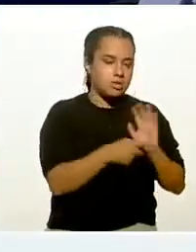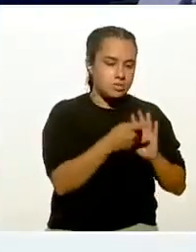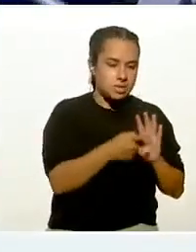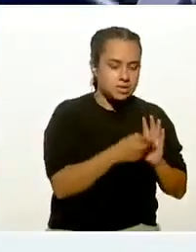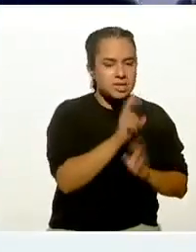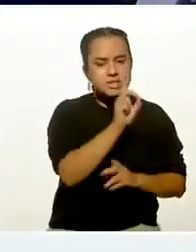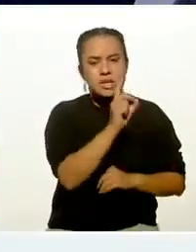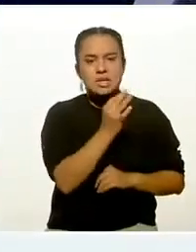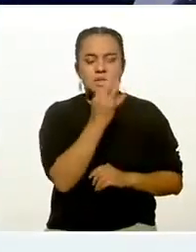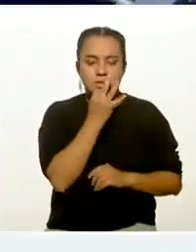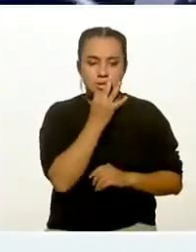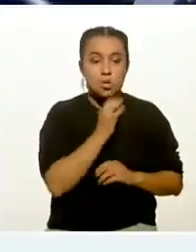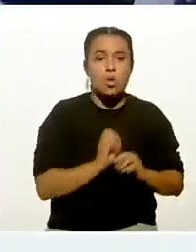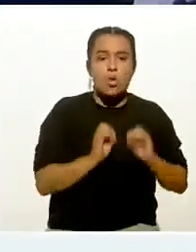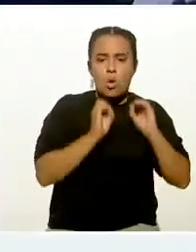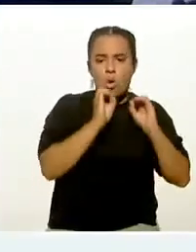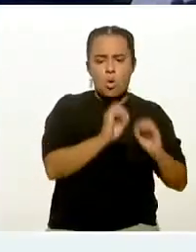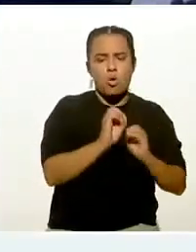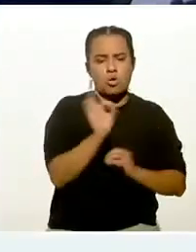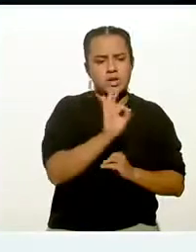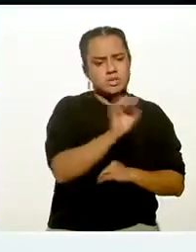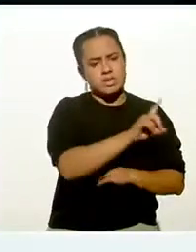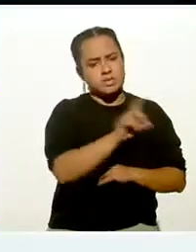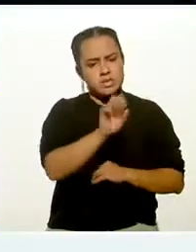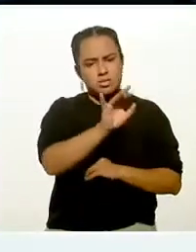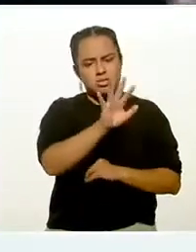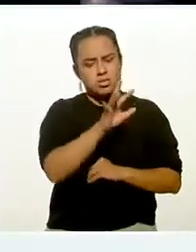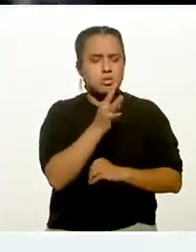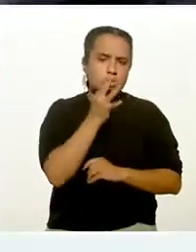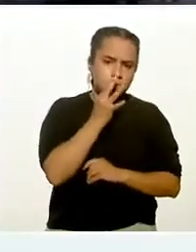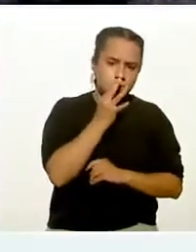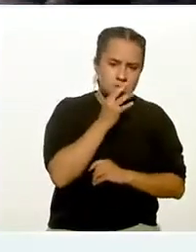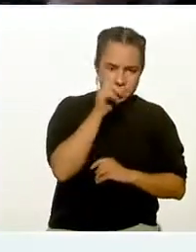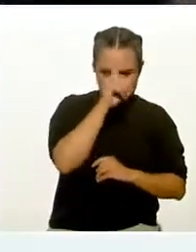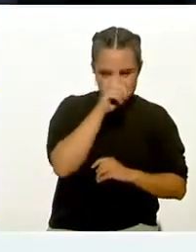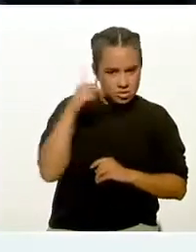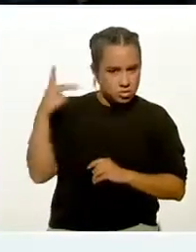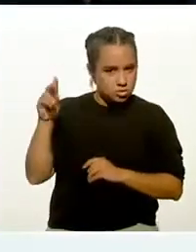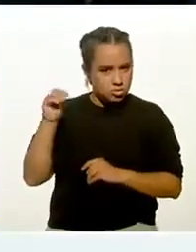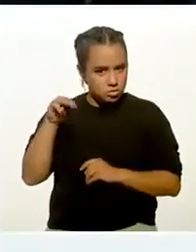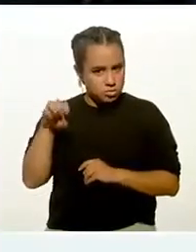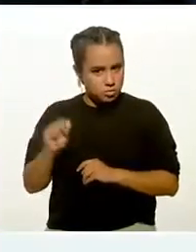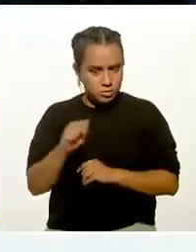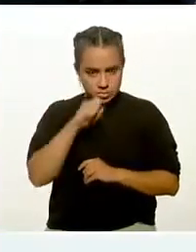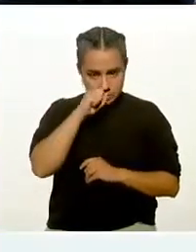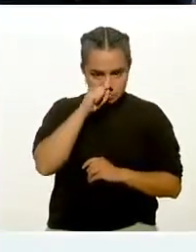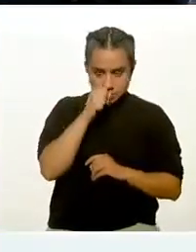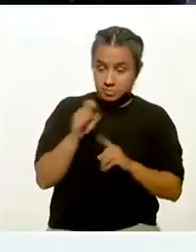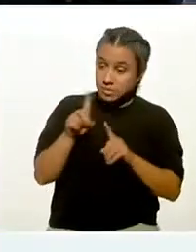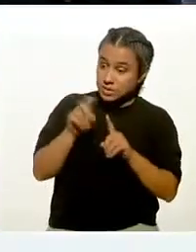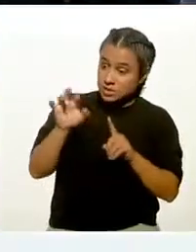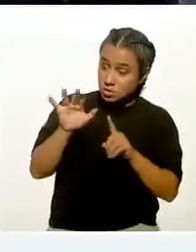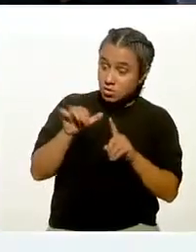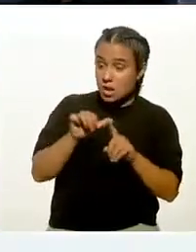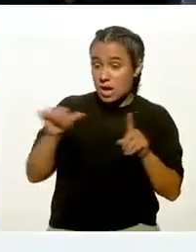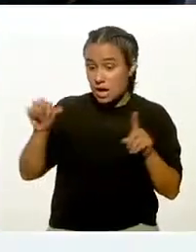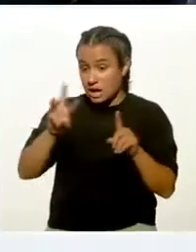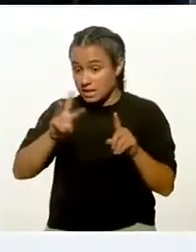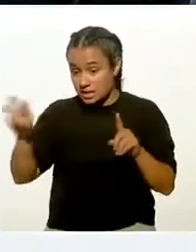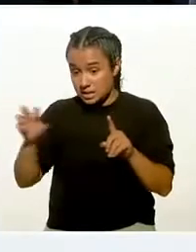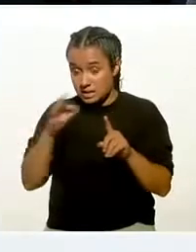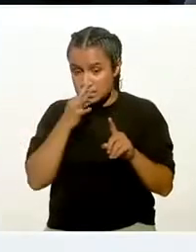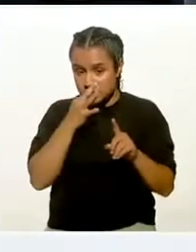minutos o hasta completar los 150 minutos que recomienda la Organización Mundial. De 150 a 300 minutos, ok.